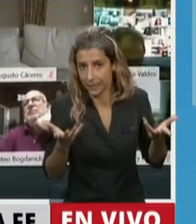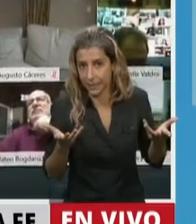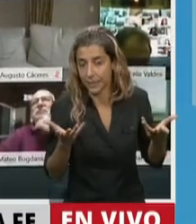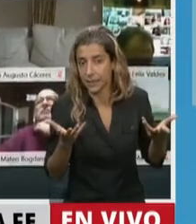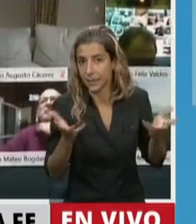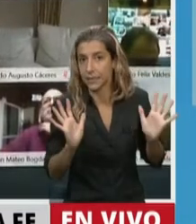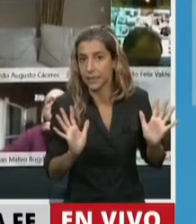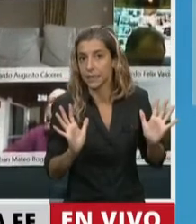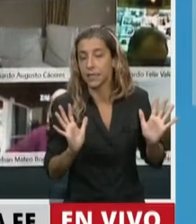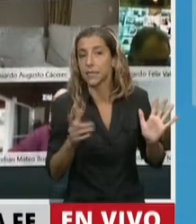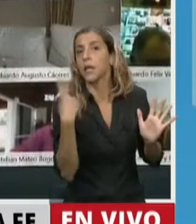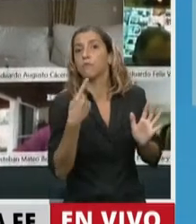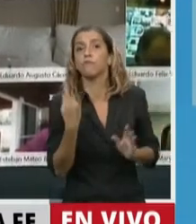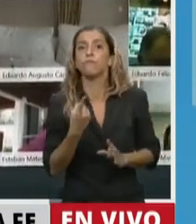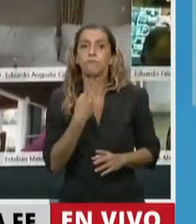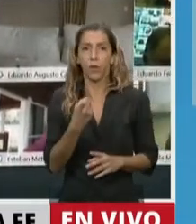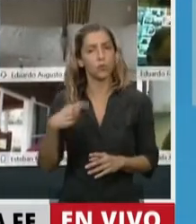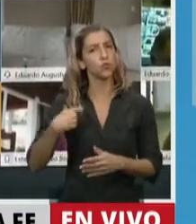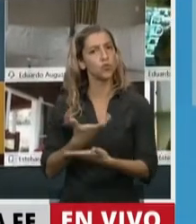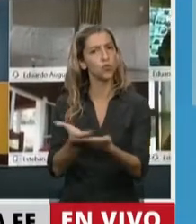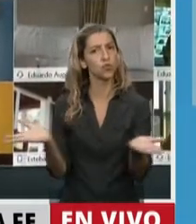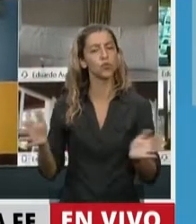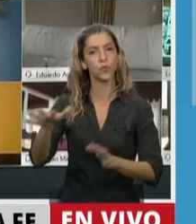receptando lo que está ocurriendo socialmente,